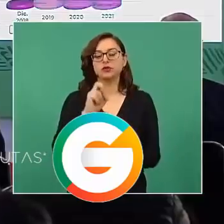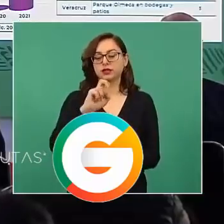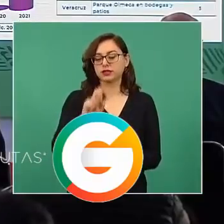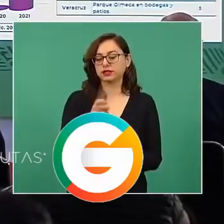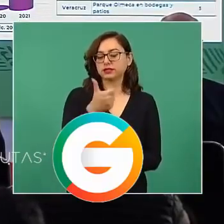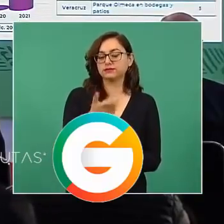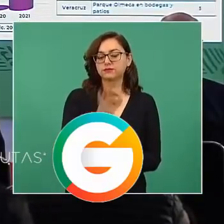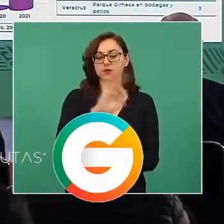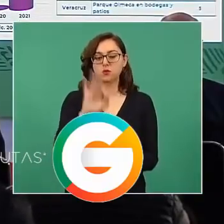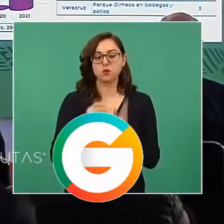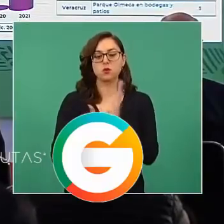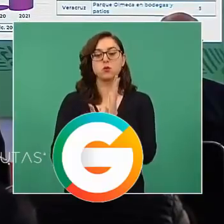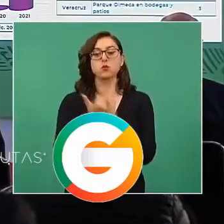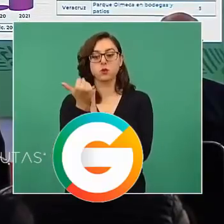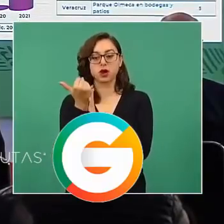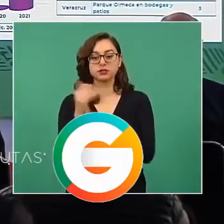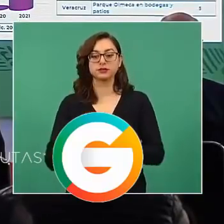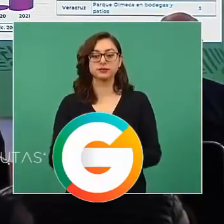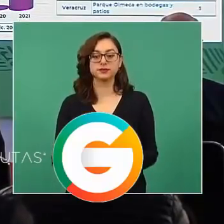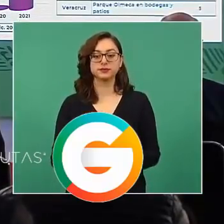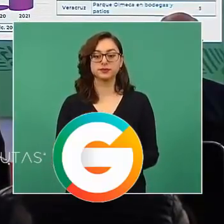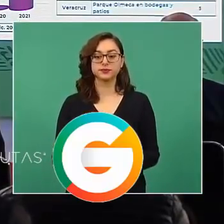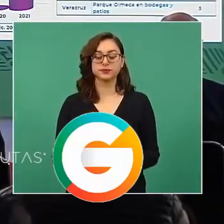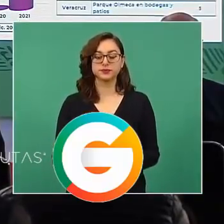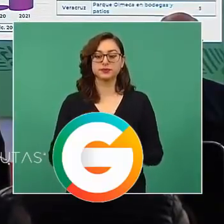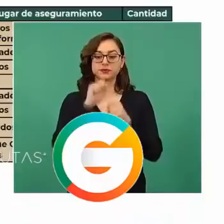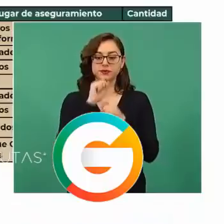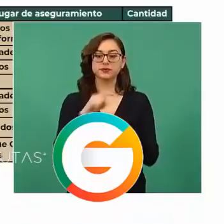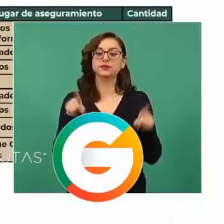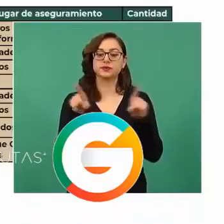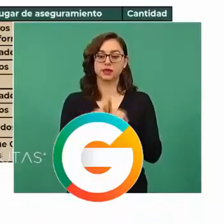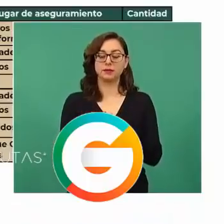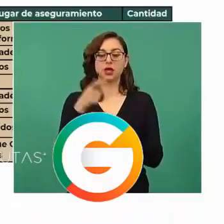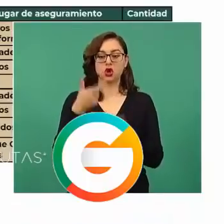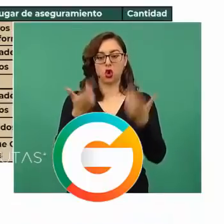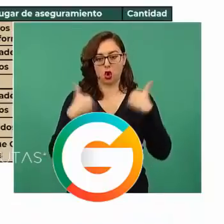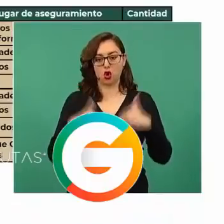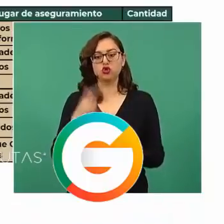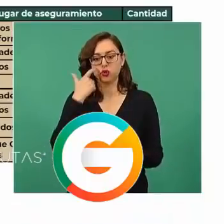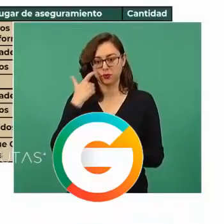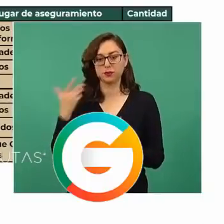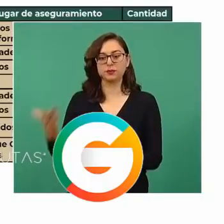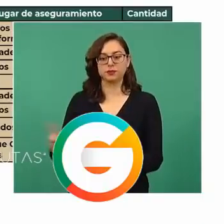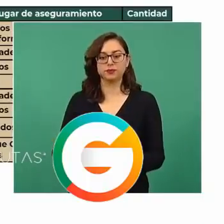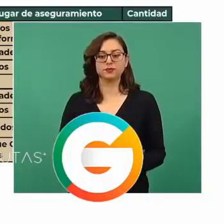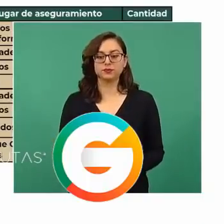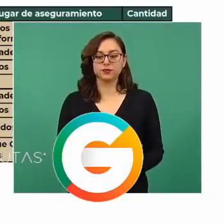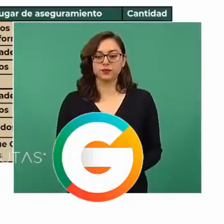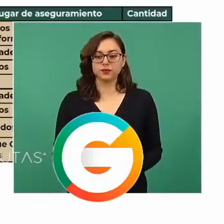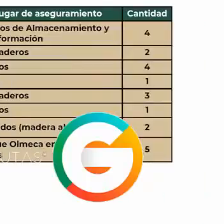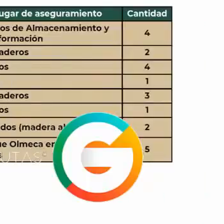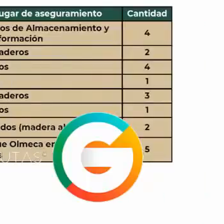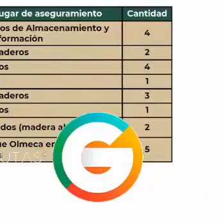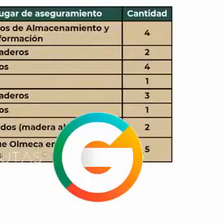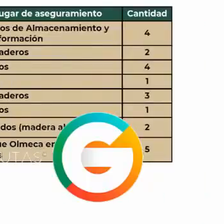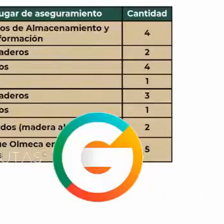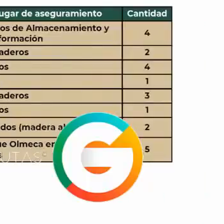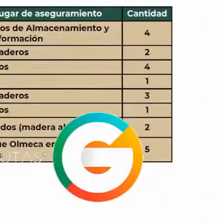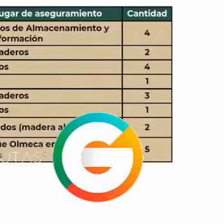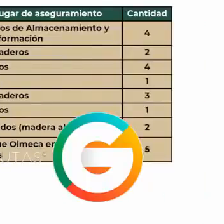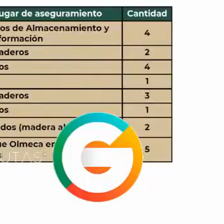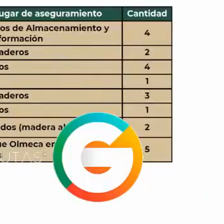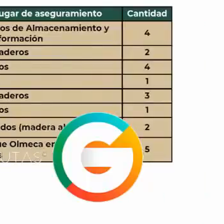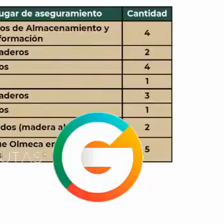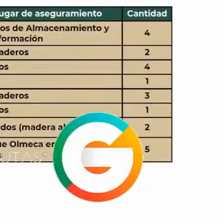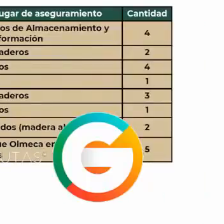sigue. En lo que se refiere también al apoyo a la Procuraduría Federal de Protección al Ambiente, sobre todo a la Secretaría del Medio